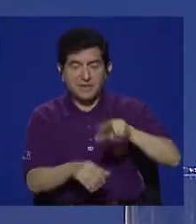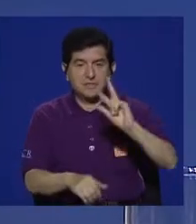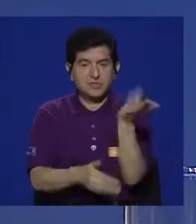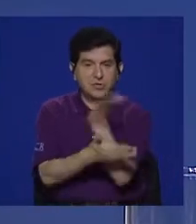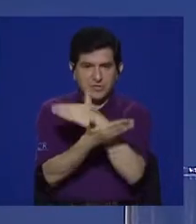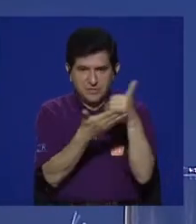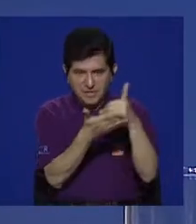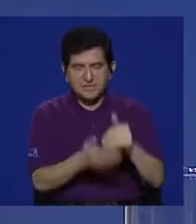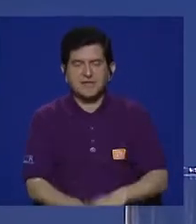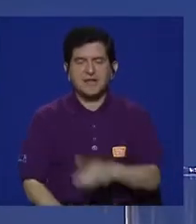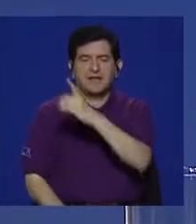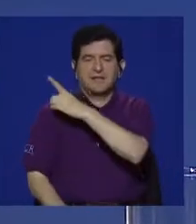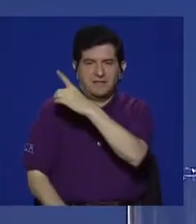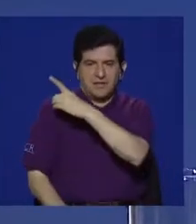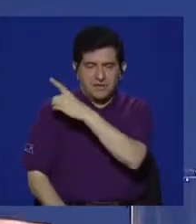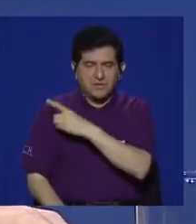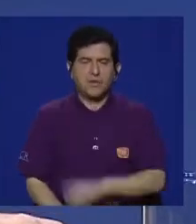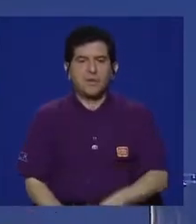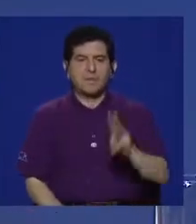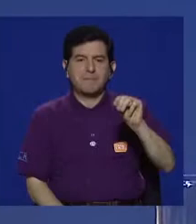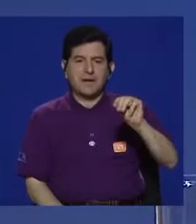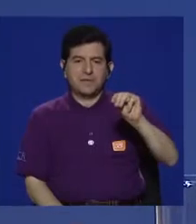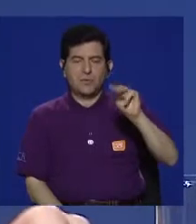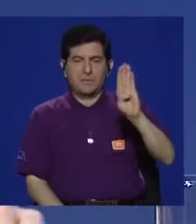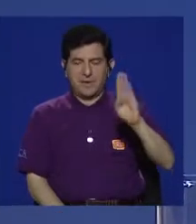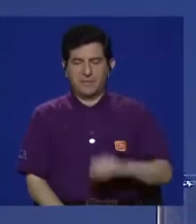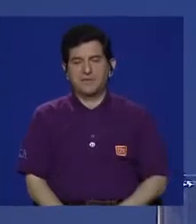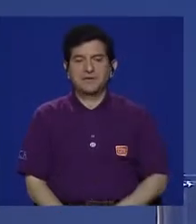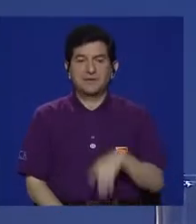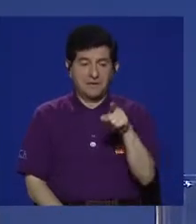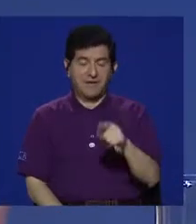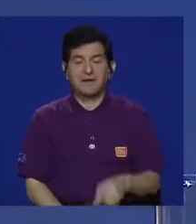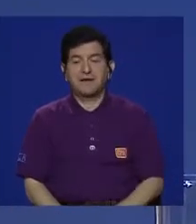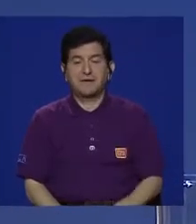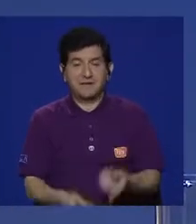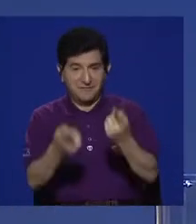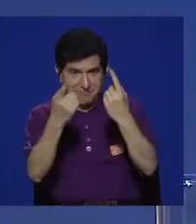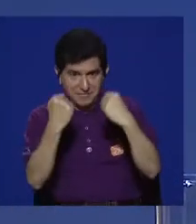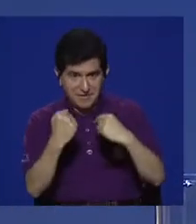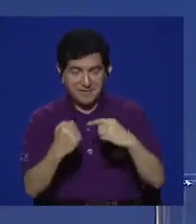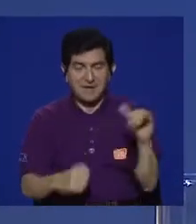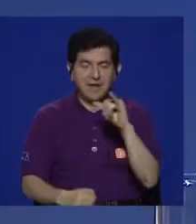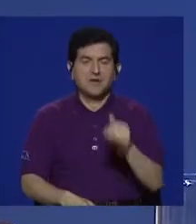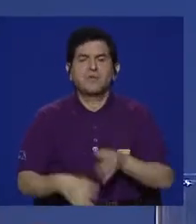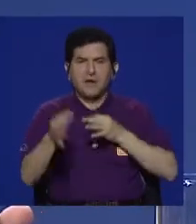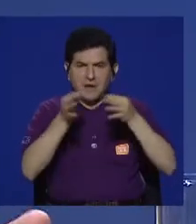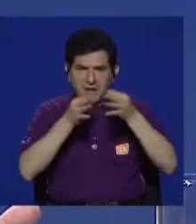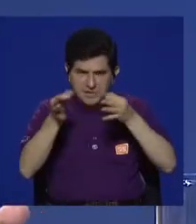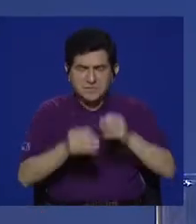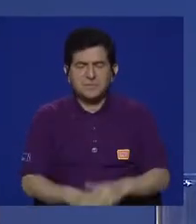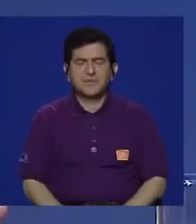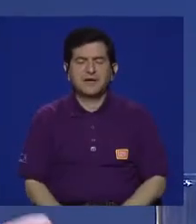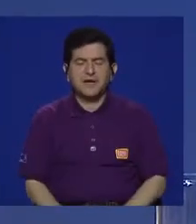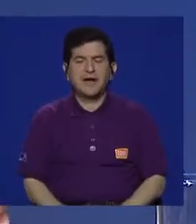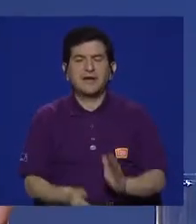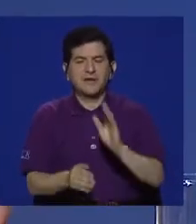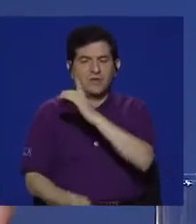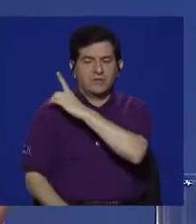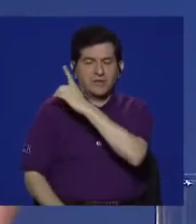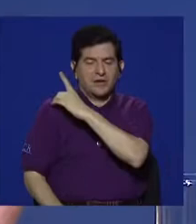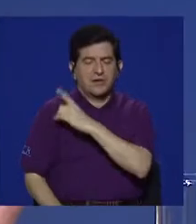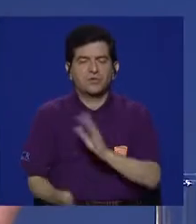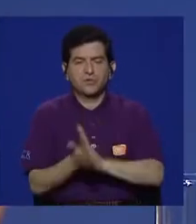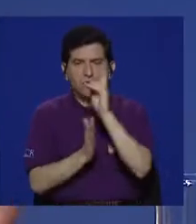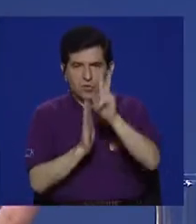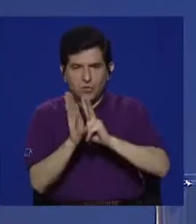la participación en el tercer bloque del director Matthew Barwick, quien estará con nosotros también dando su aporte como